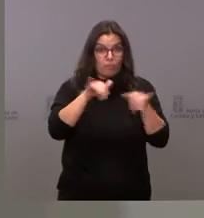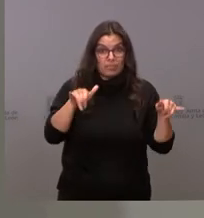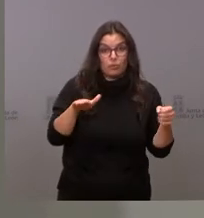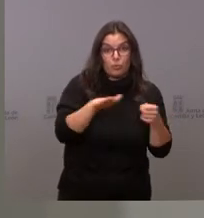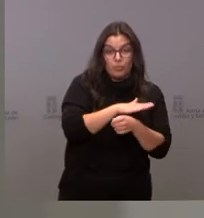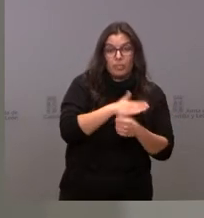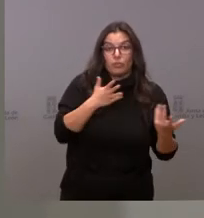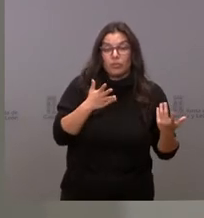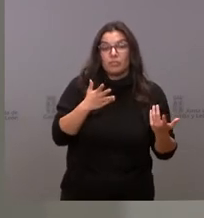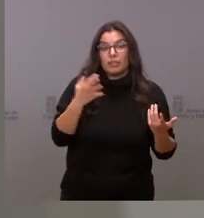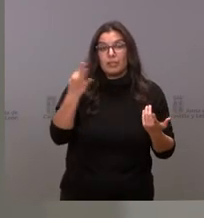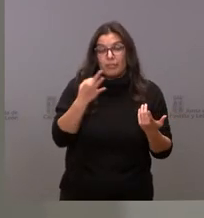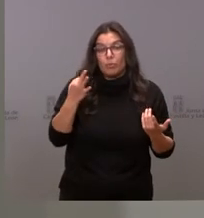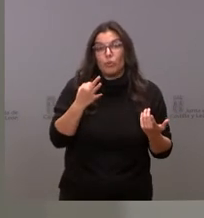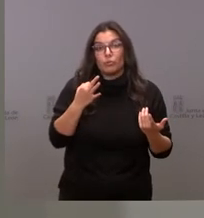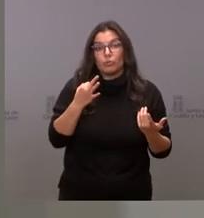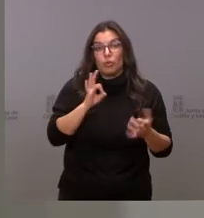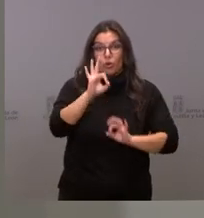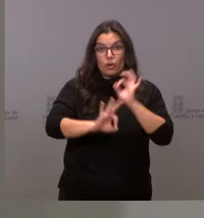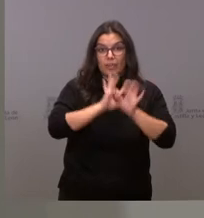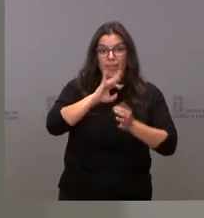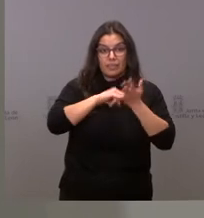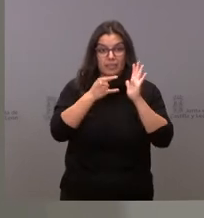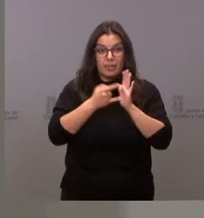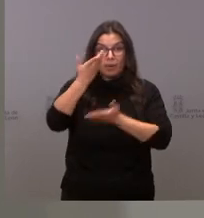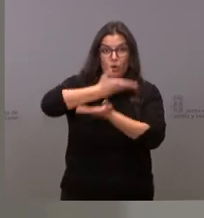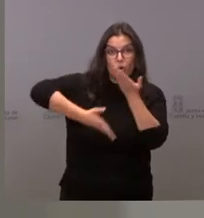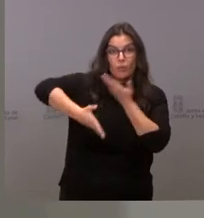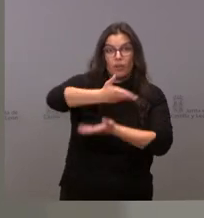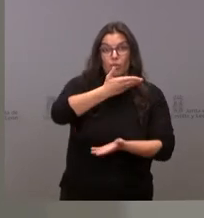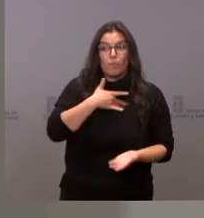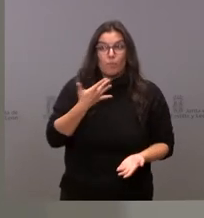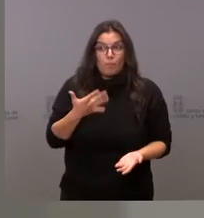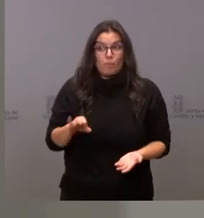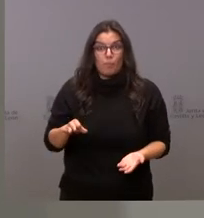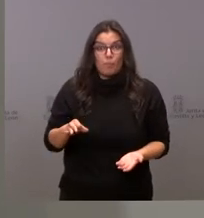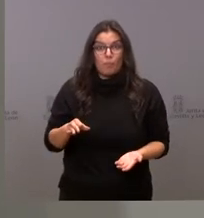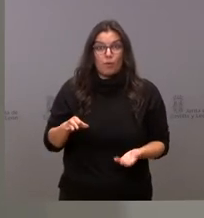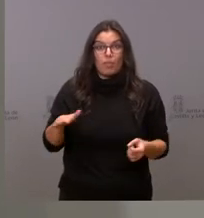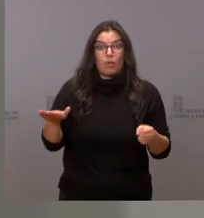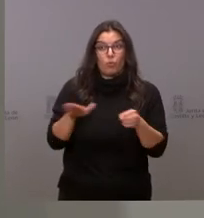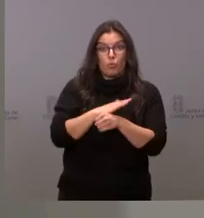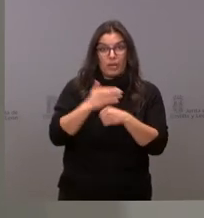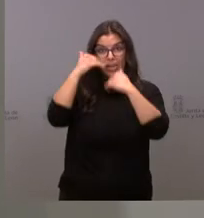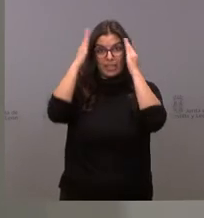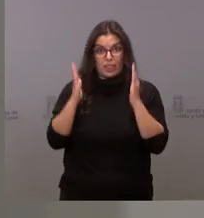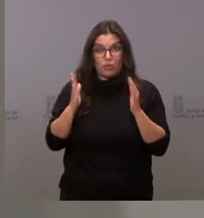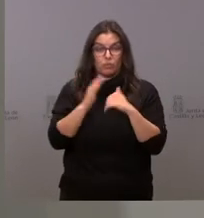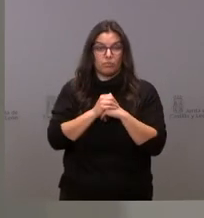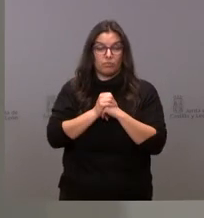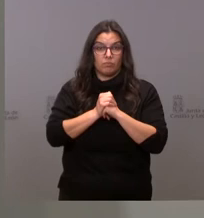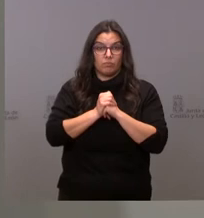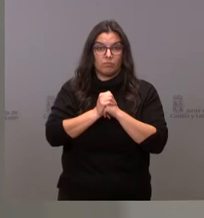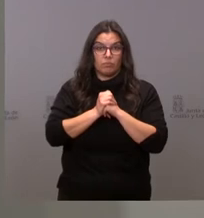tenemos que ser capaces de organizar un sistema de colaboración que nos permita cubrir esa asistencia eso es lo que está